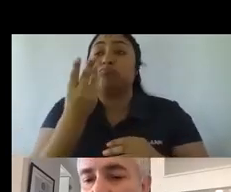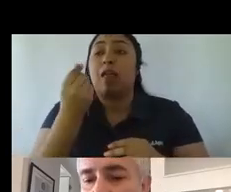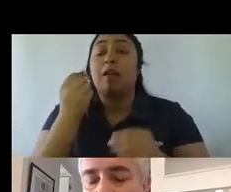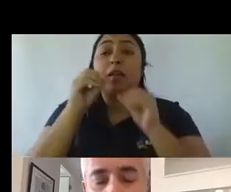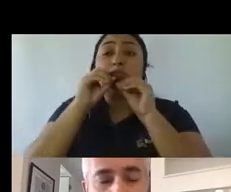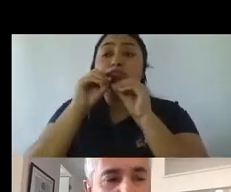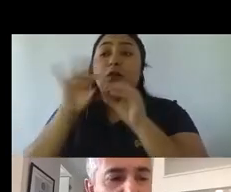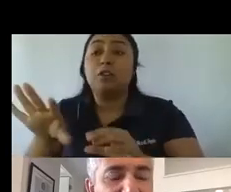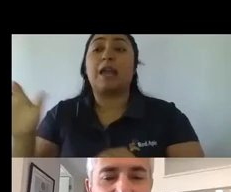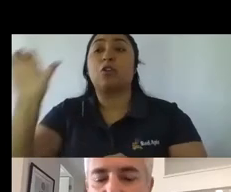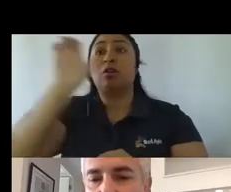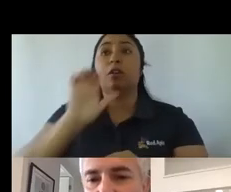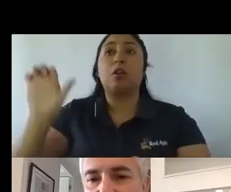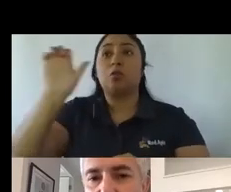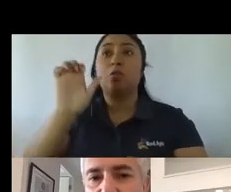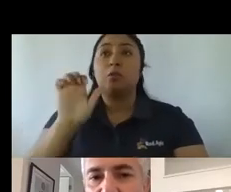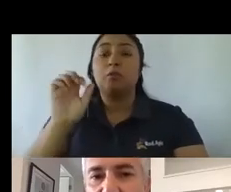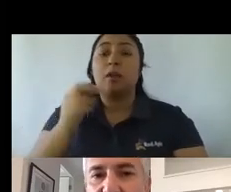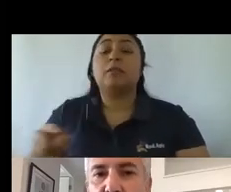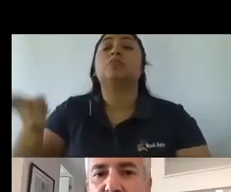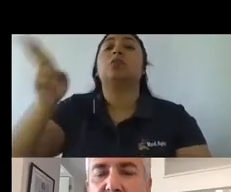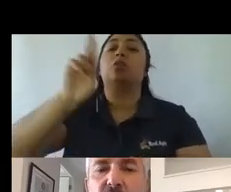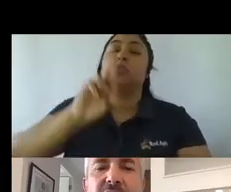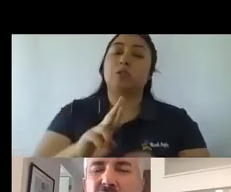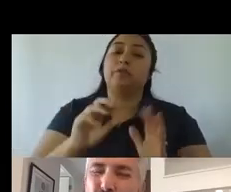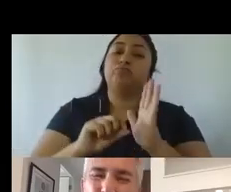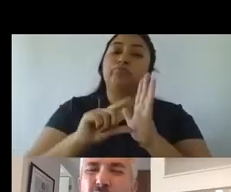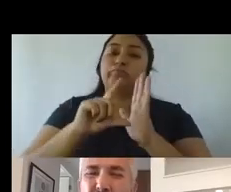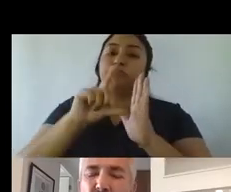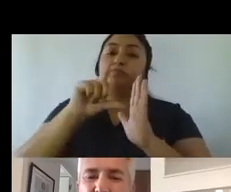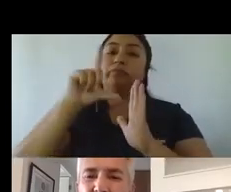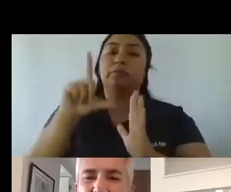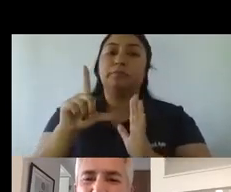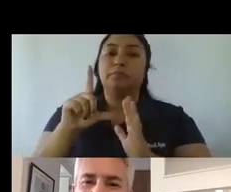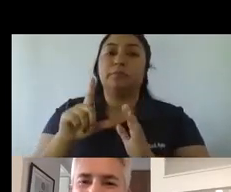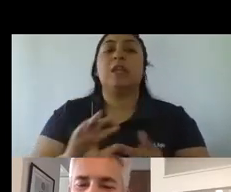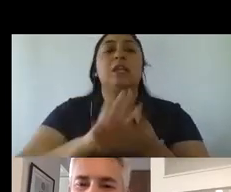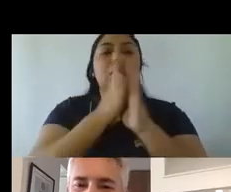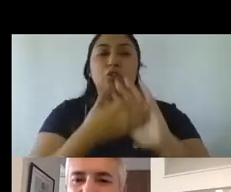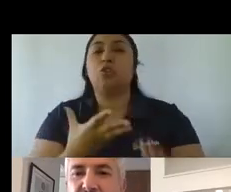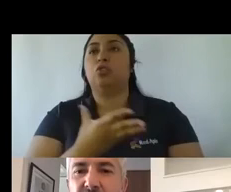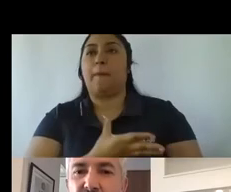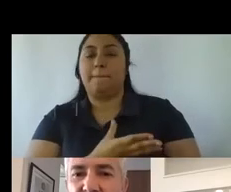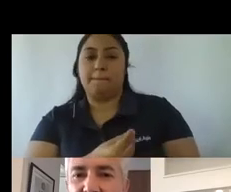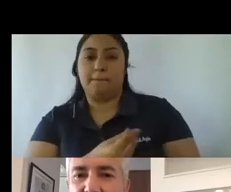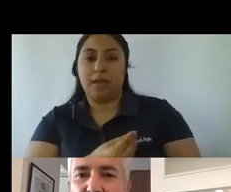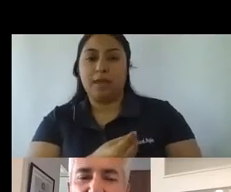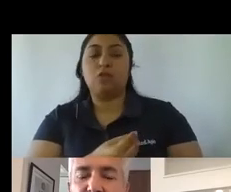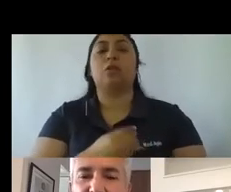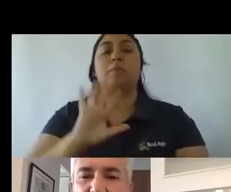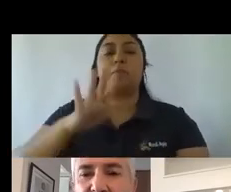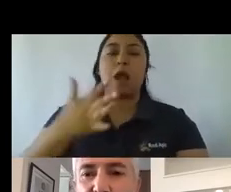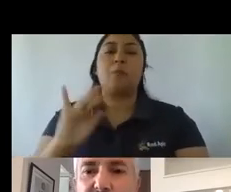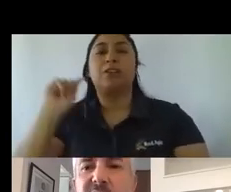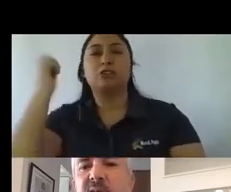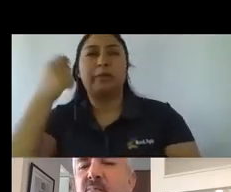nuevamente creciendo de manera exponencial, y por lo tanto, todos estos temores que por ahí en septiembre o hasta finales septiembre